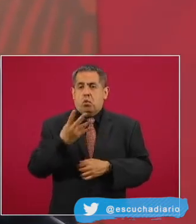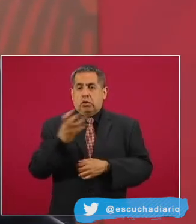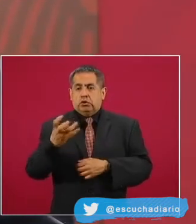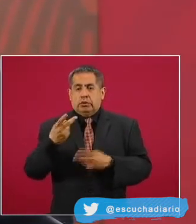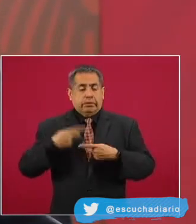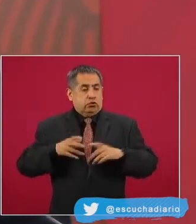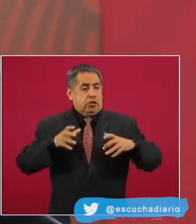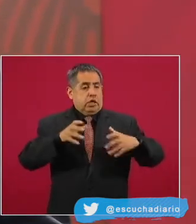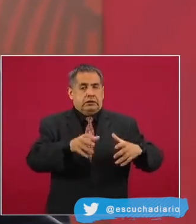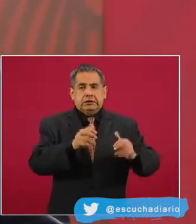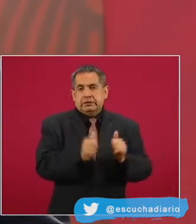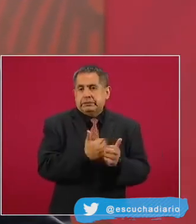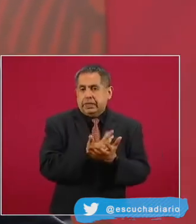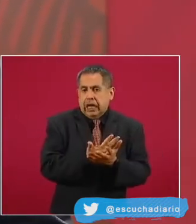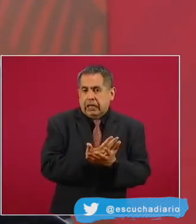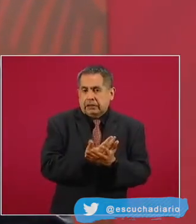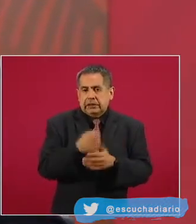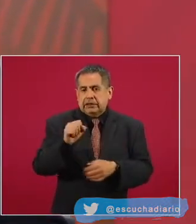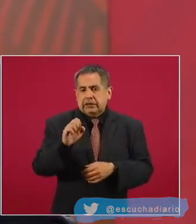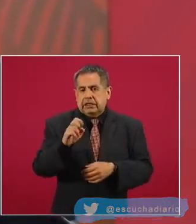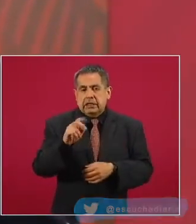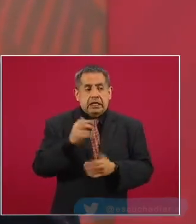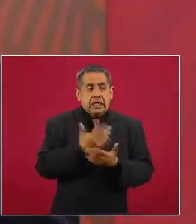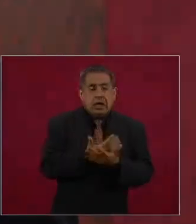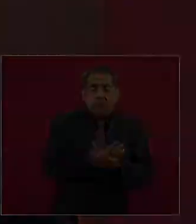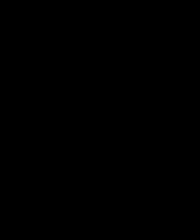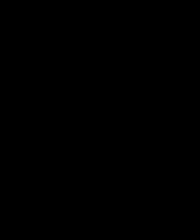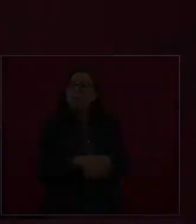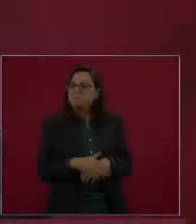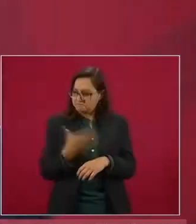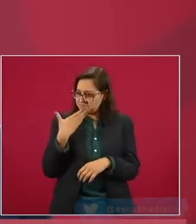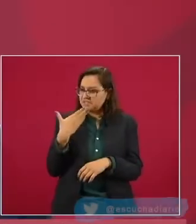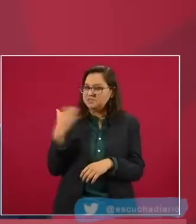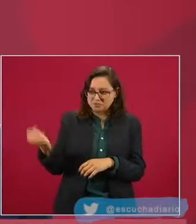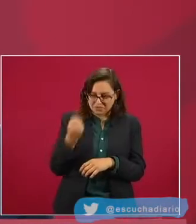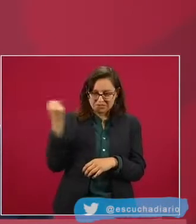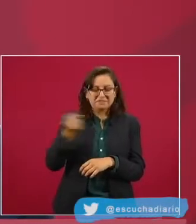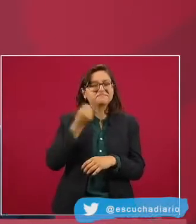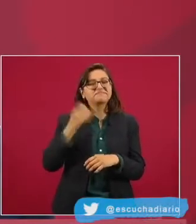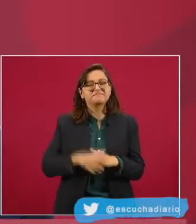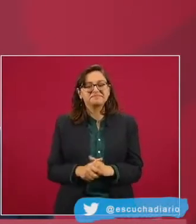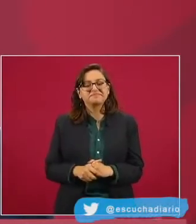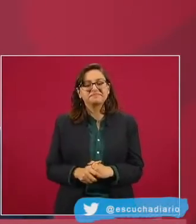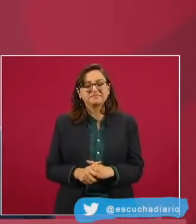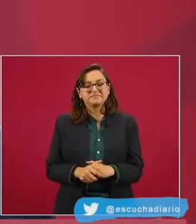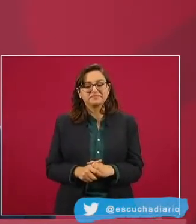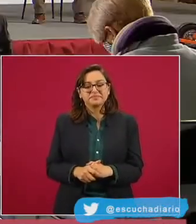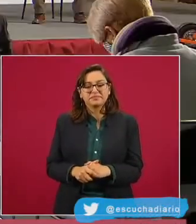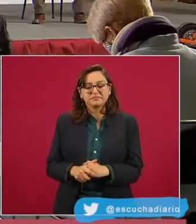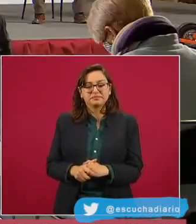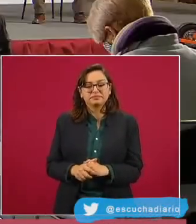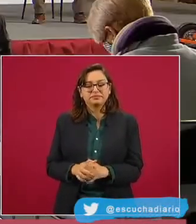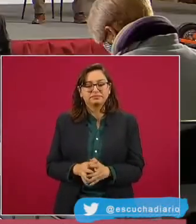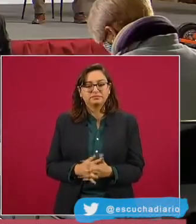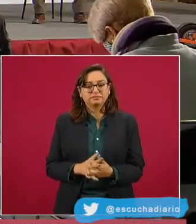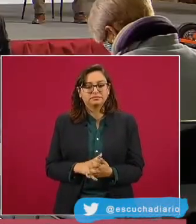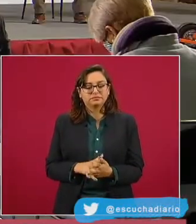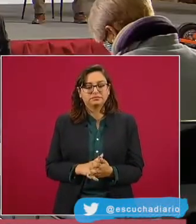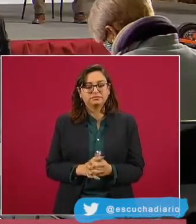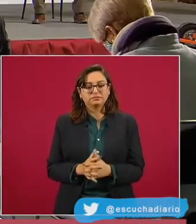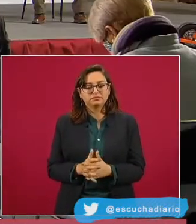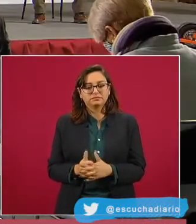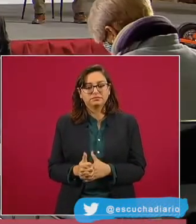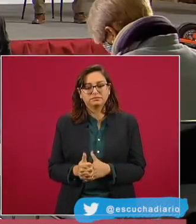los que dictan la política económica como ocurría antes. Les comentaba yo que el